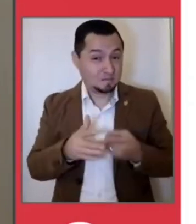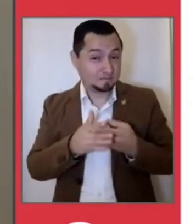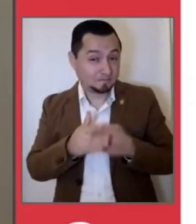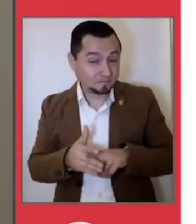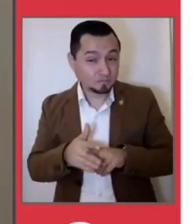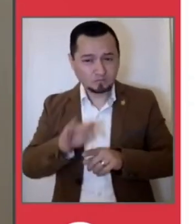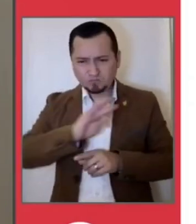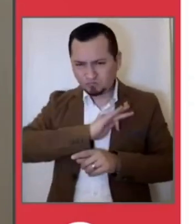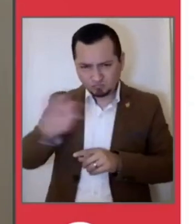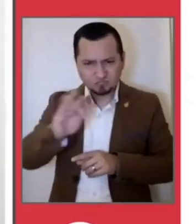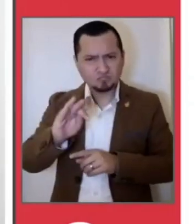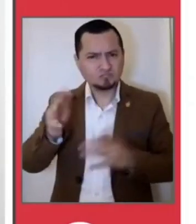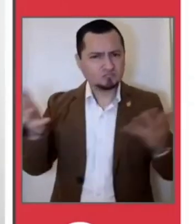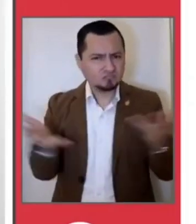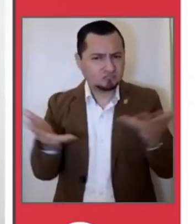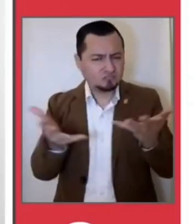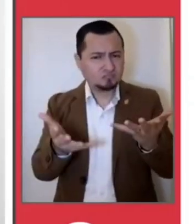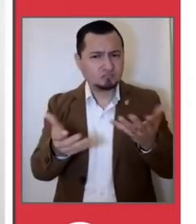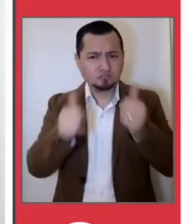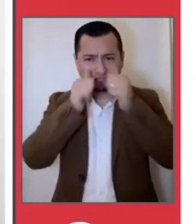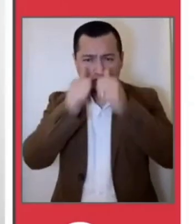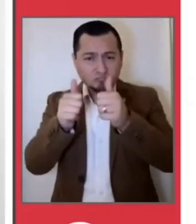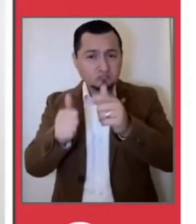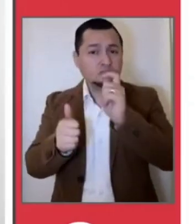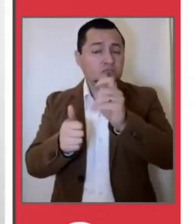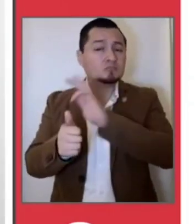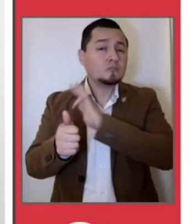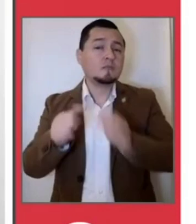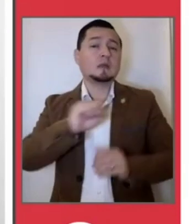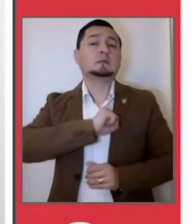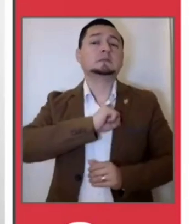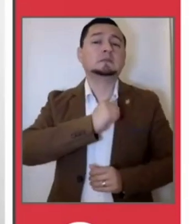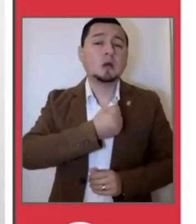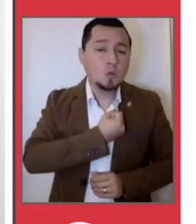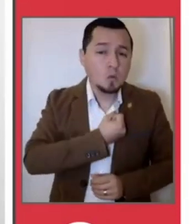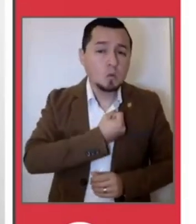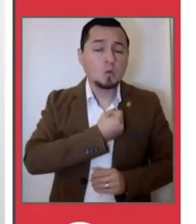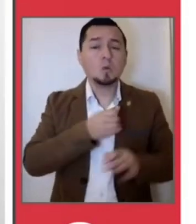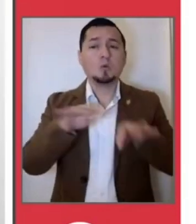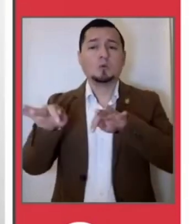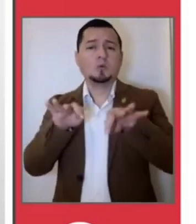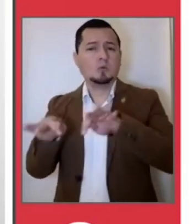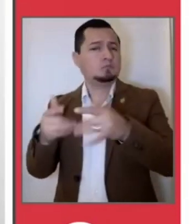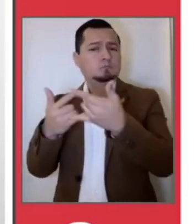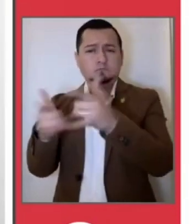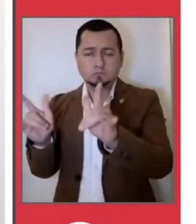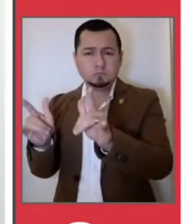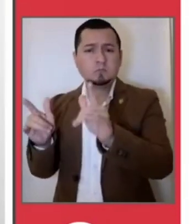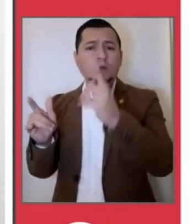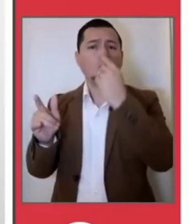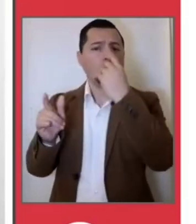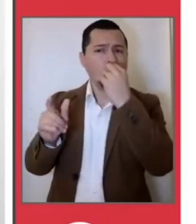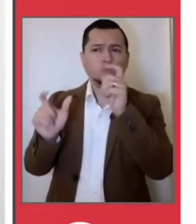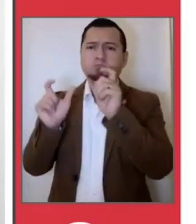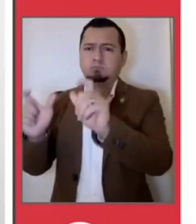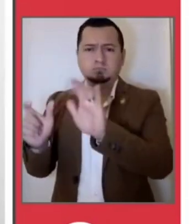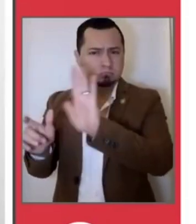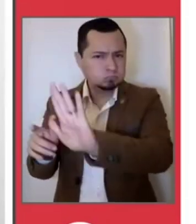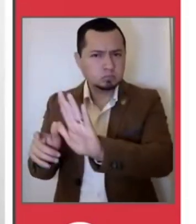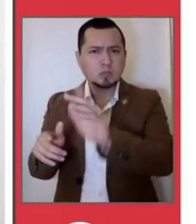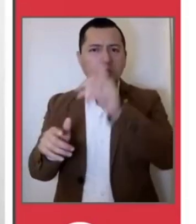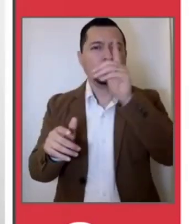que las actividades permitidas serán en el sector salud, servicios públicos básicos, seguridad pública y privada, energía,